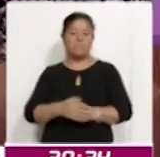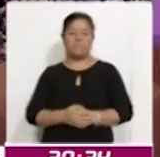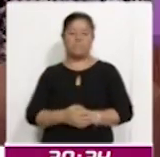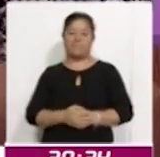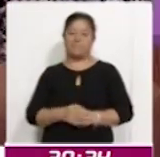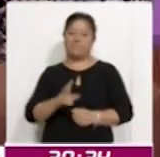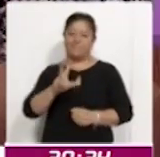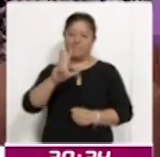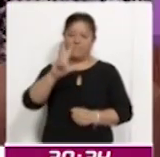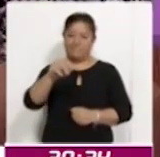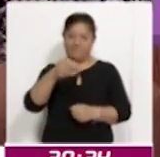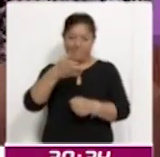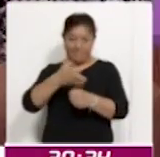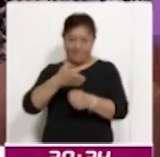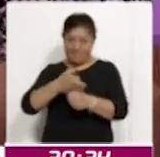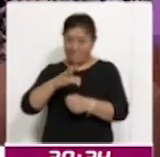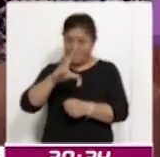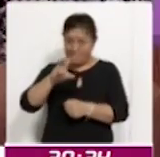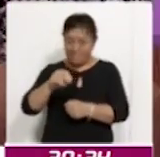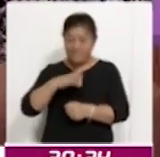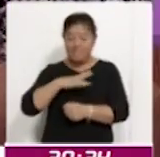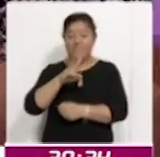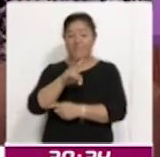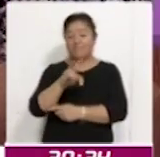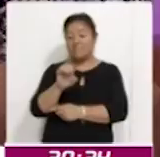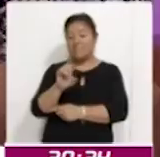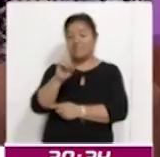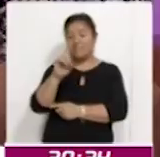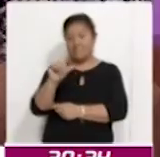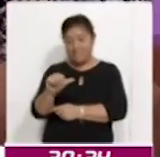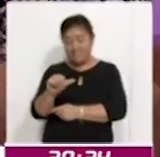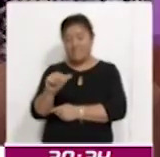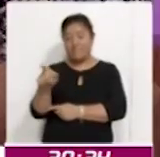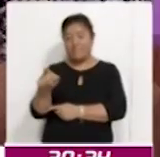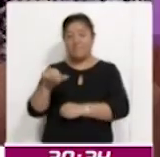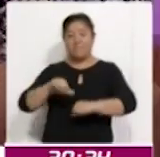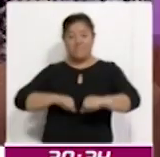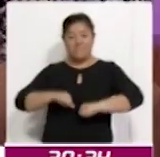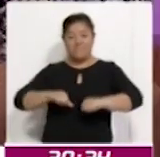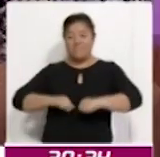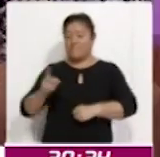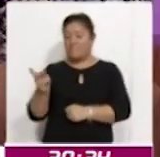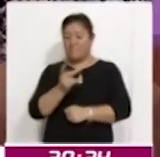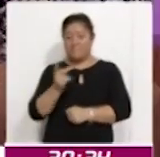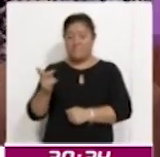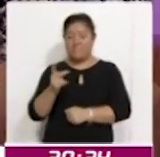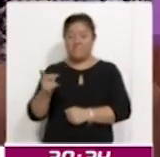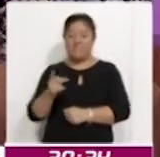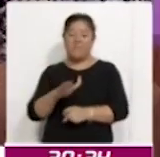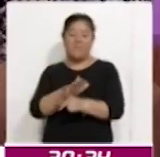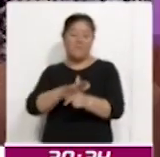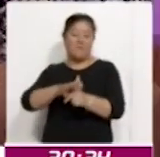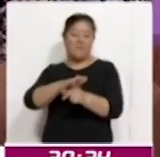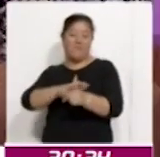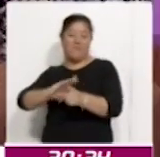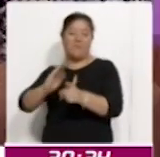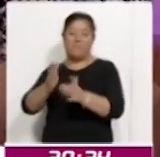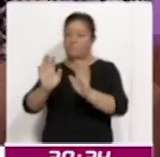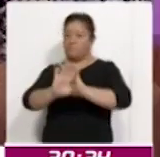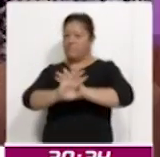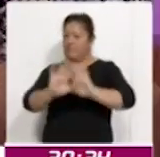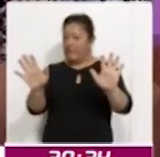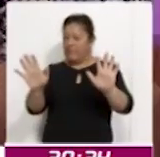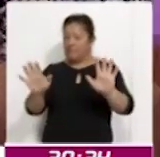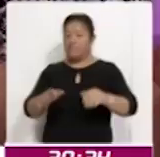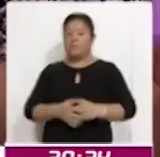recordar, este es un periodo de veda electoral, ya no puede haber actividades proselitistas y como lo decía, pues en este